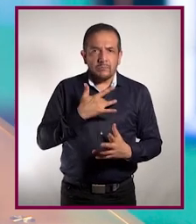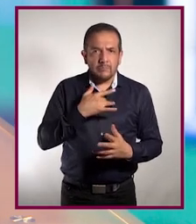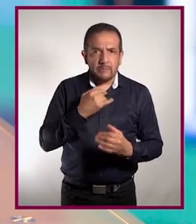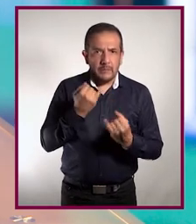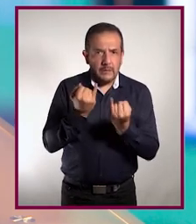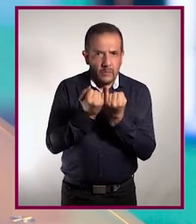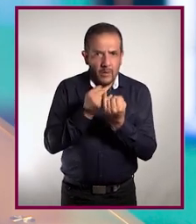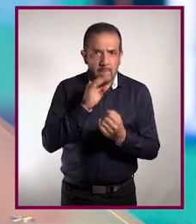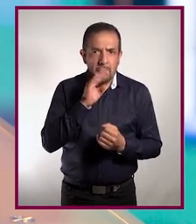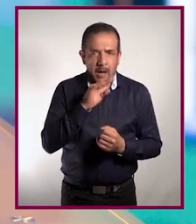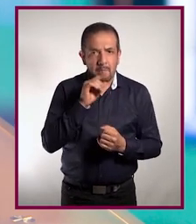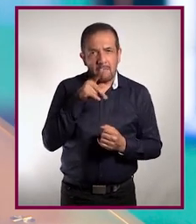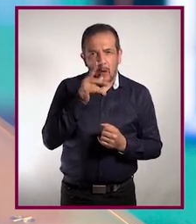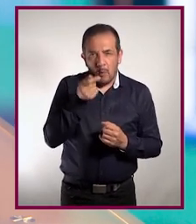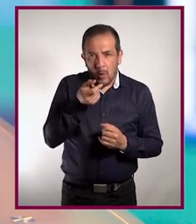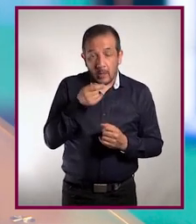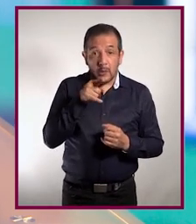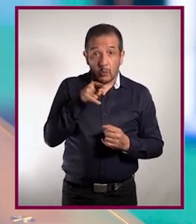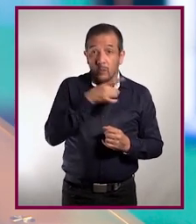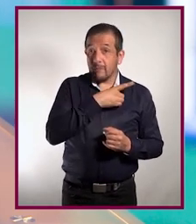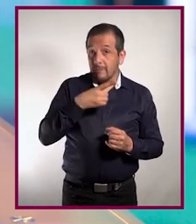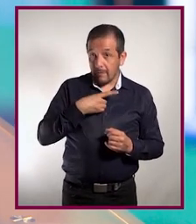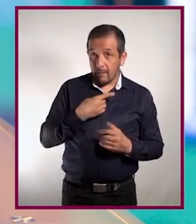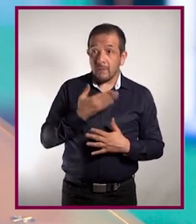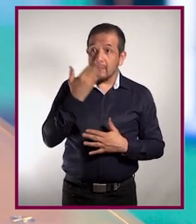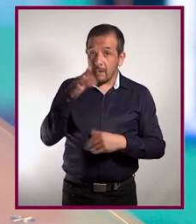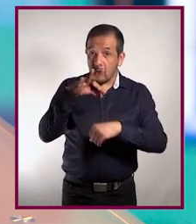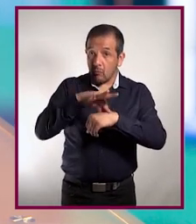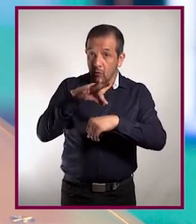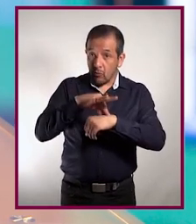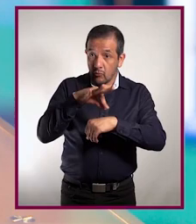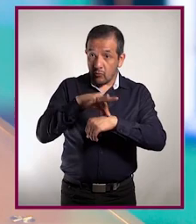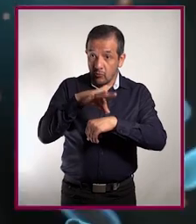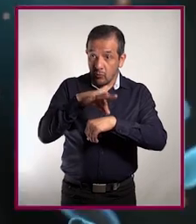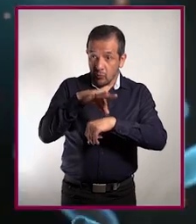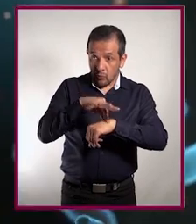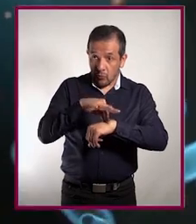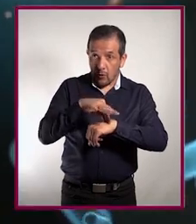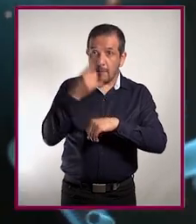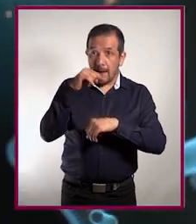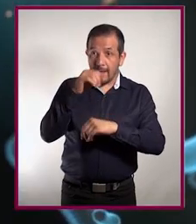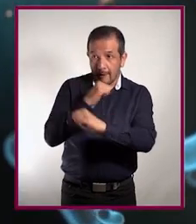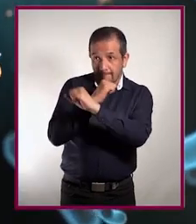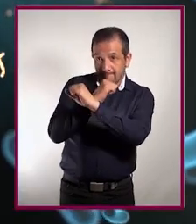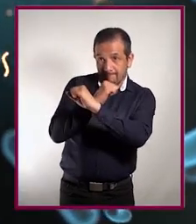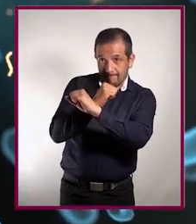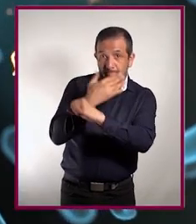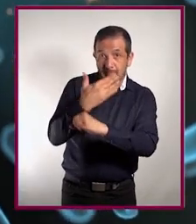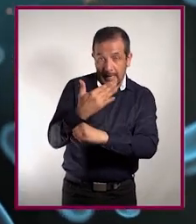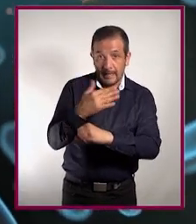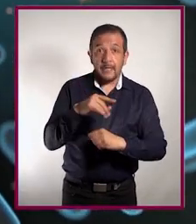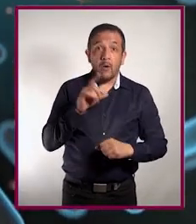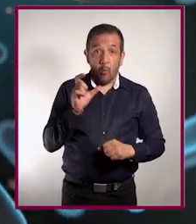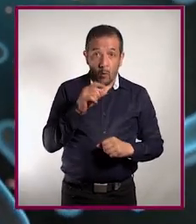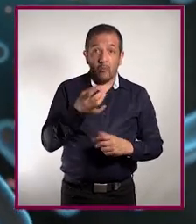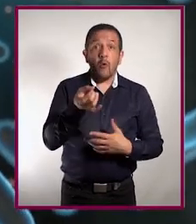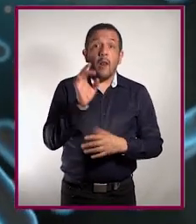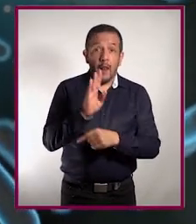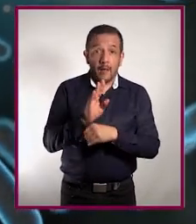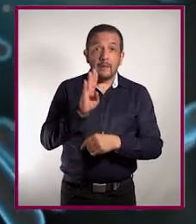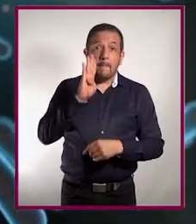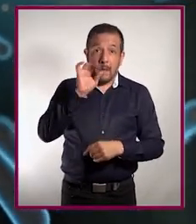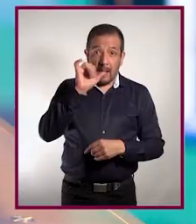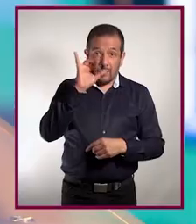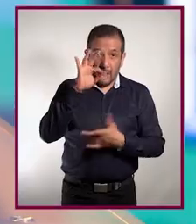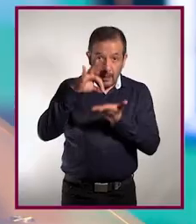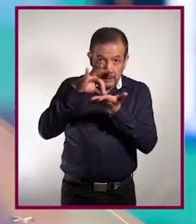tomar antibióticos sin acompañamiento de un profesional de salud puede ocasionar resistencia bacteriana. Con esta resistencia, las bacterias